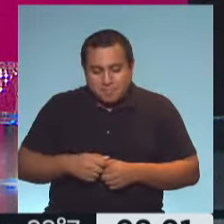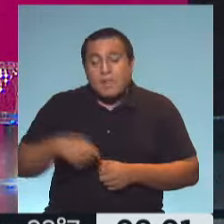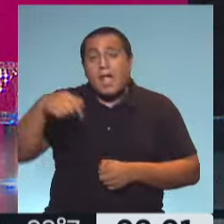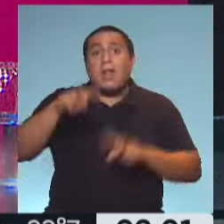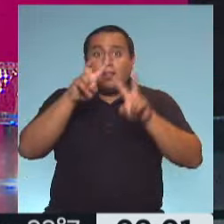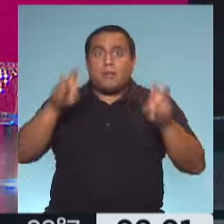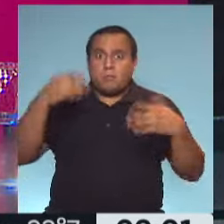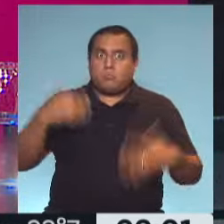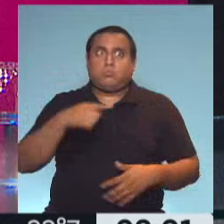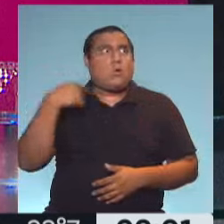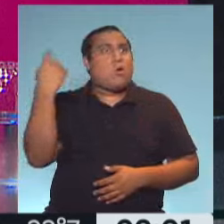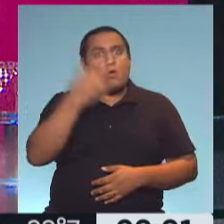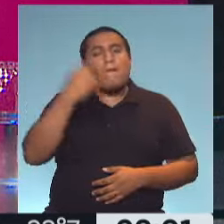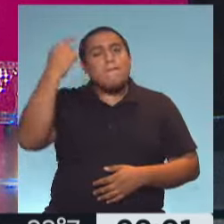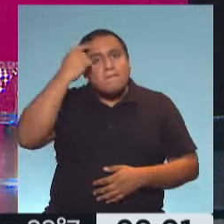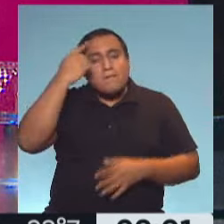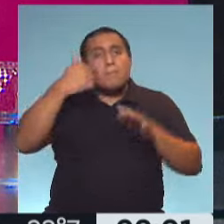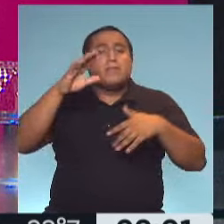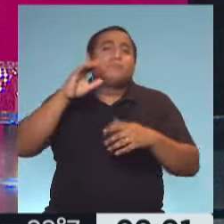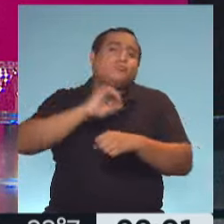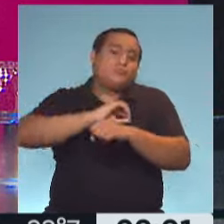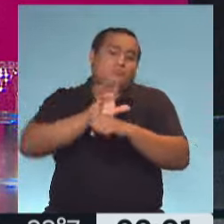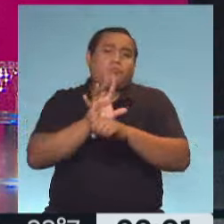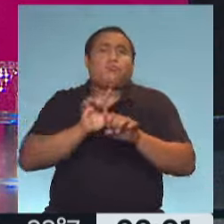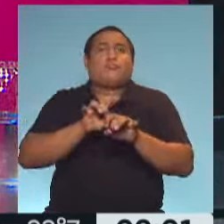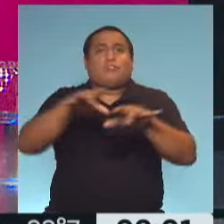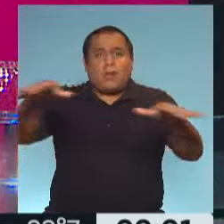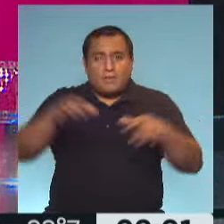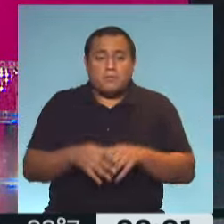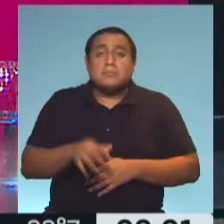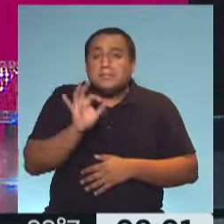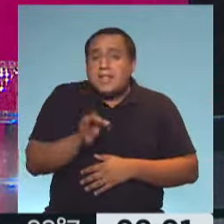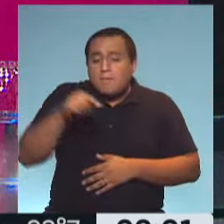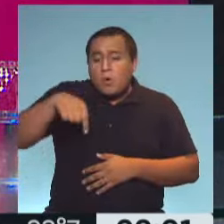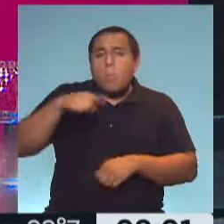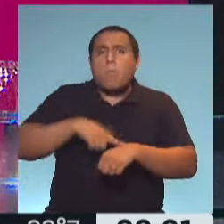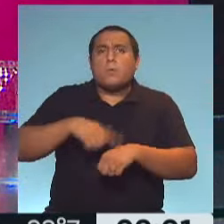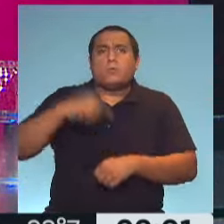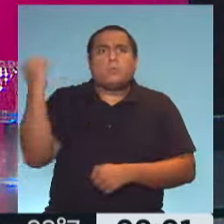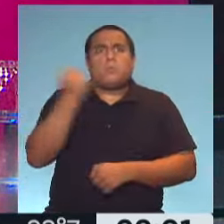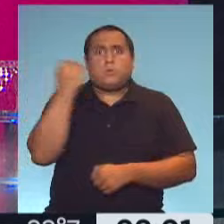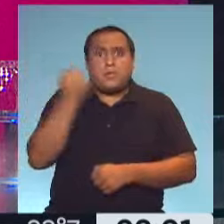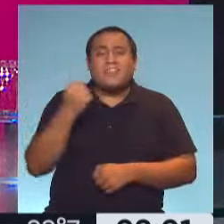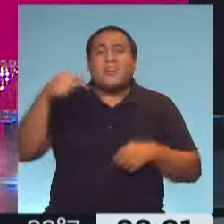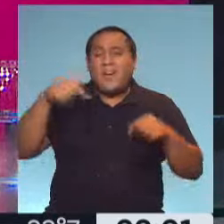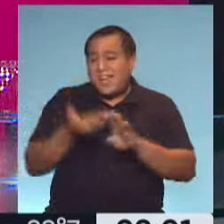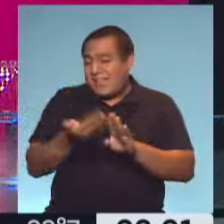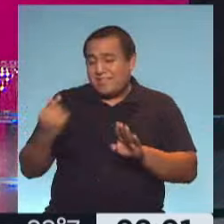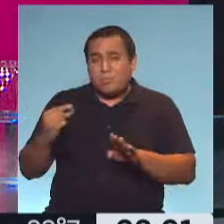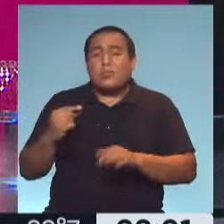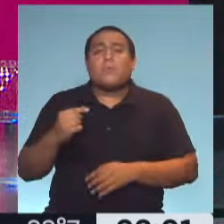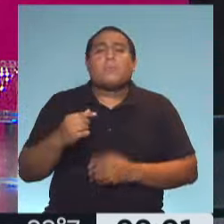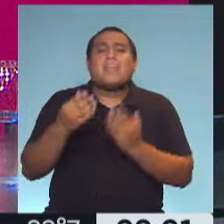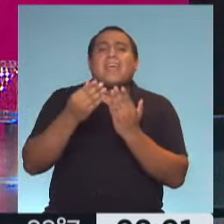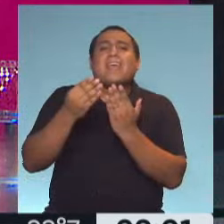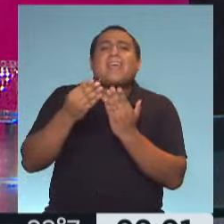preocupa, por supuesto, que es el tema de la pandemia. Nosotros sabemos que hoy es un momento clave. Hoy, justamente hace minutos, el jefe de gabinete ha